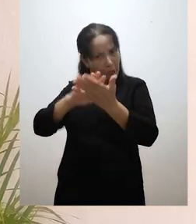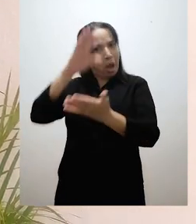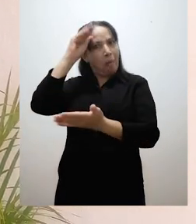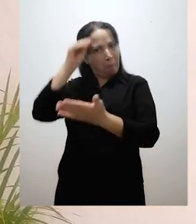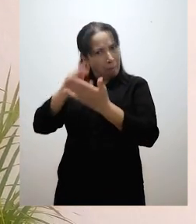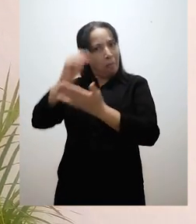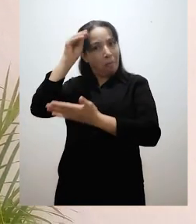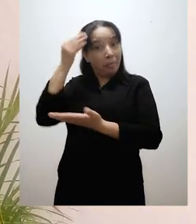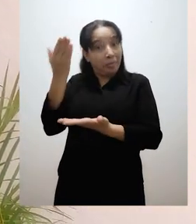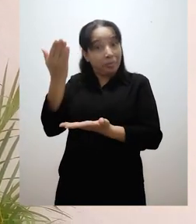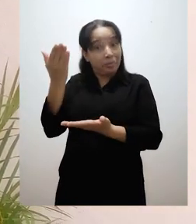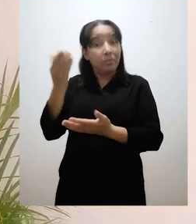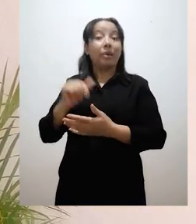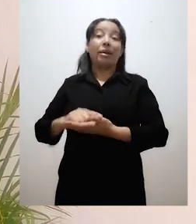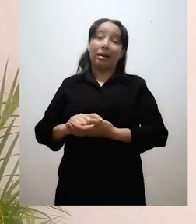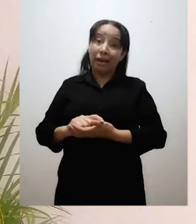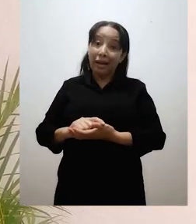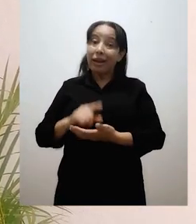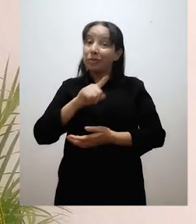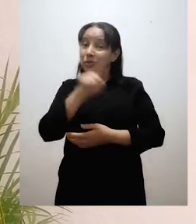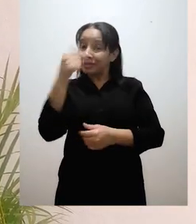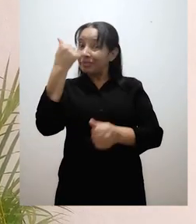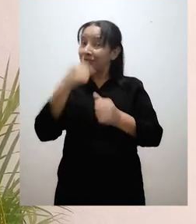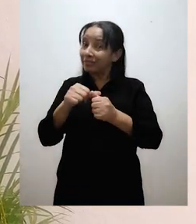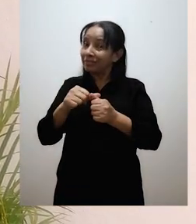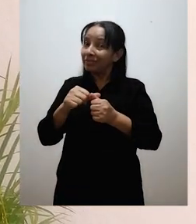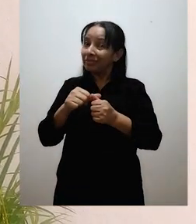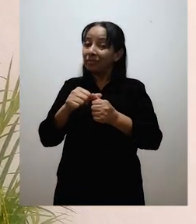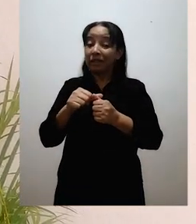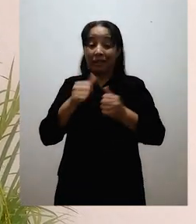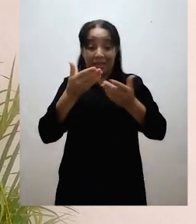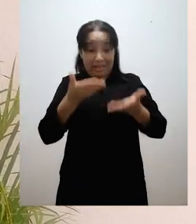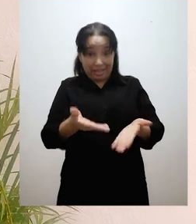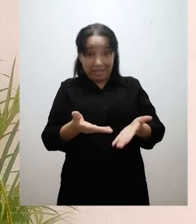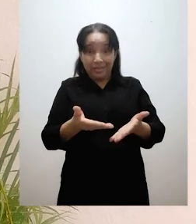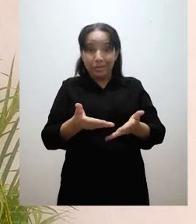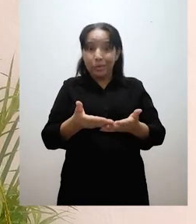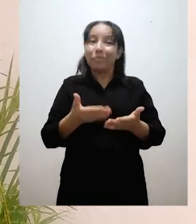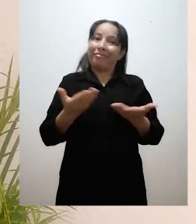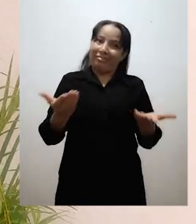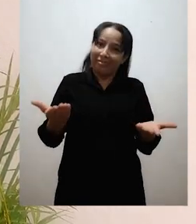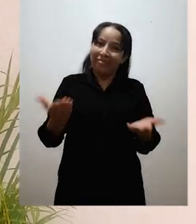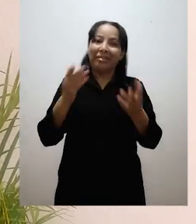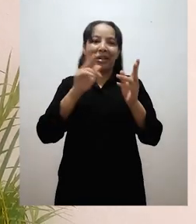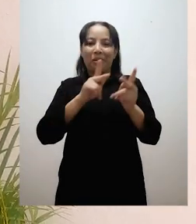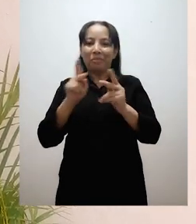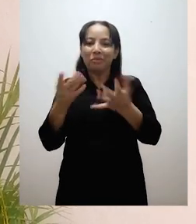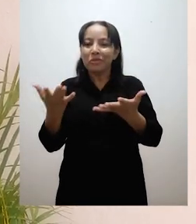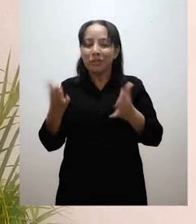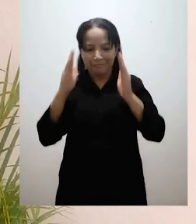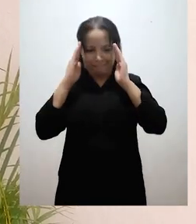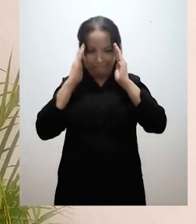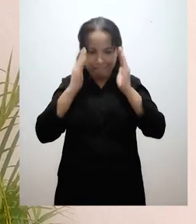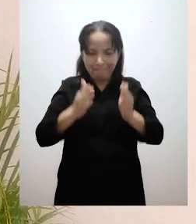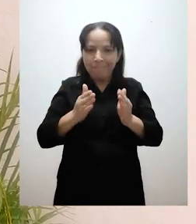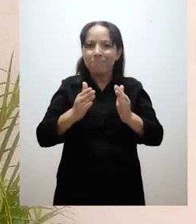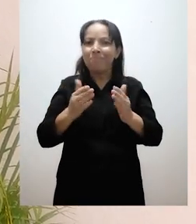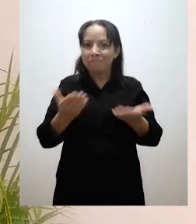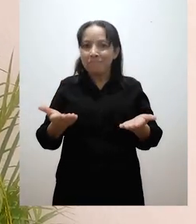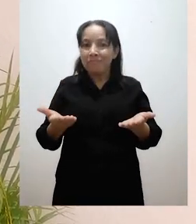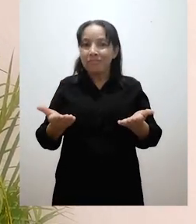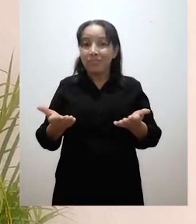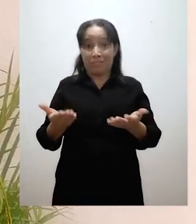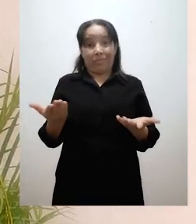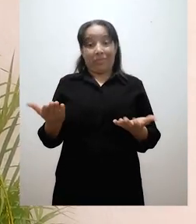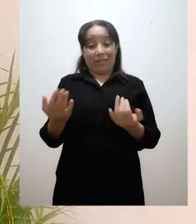recordatorio que al hacer esta actividad nos va a ayudar a mantener nuestra mente ocupada tanto a los niños como a los adultos.